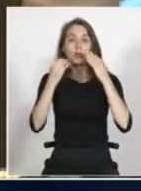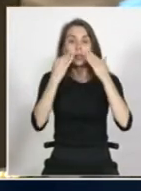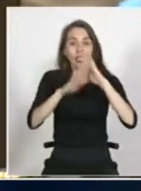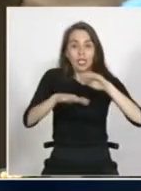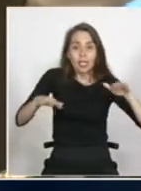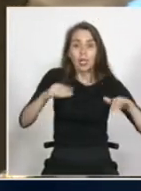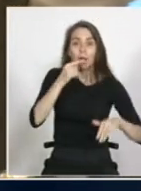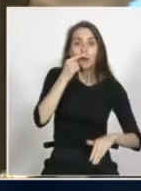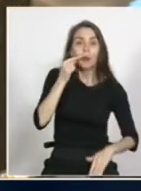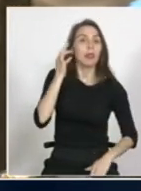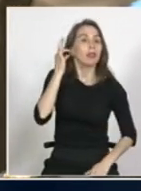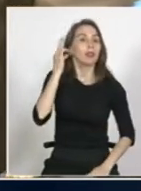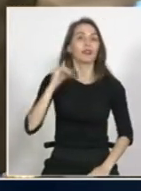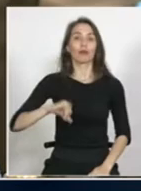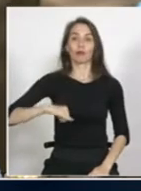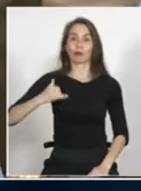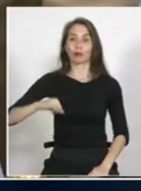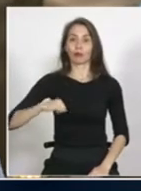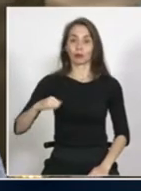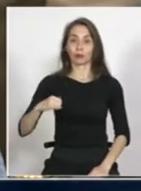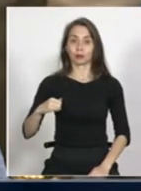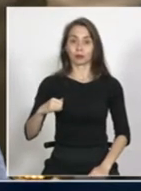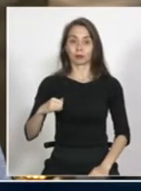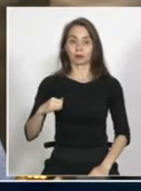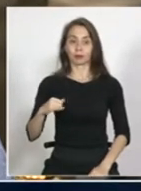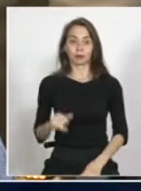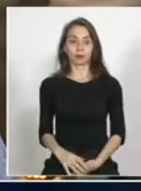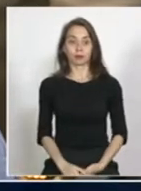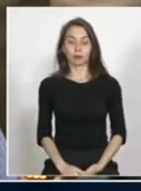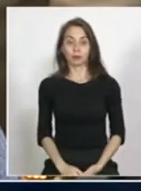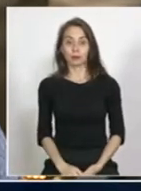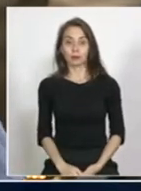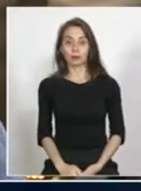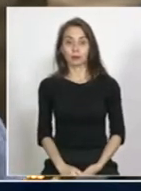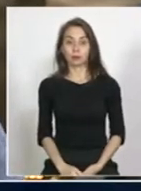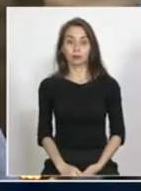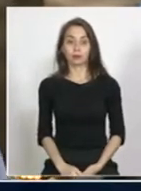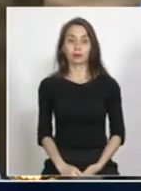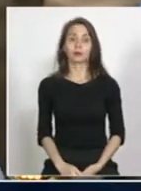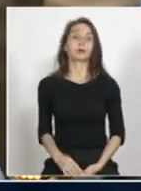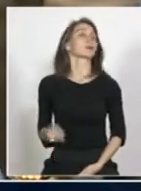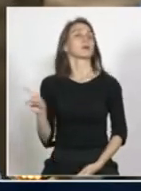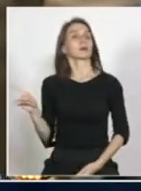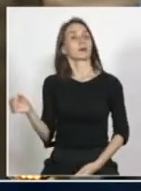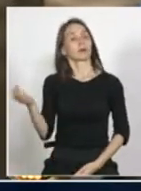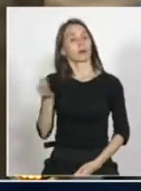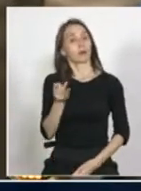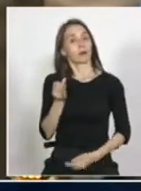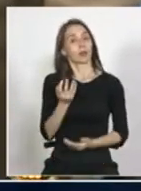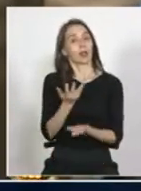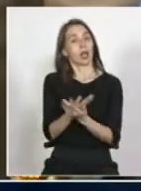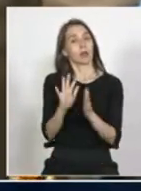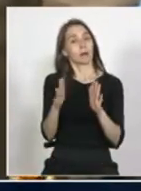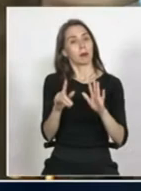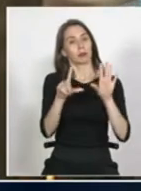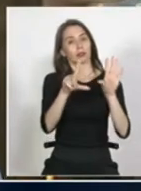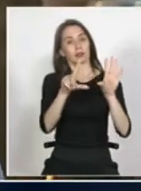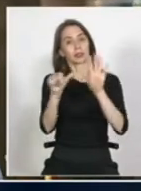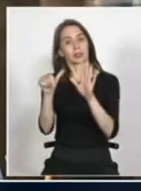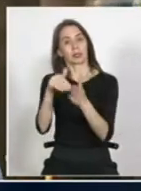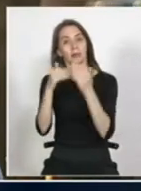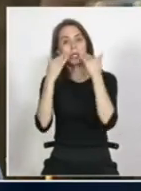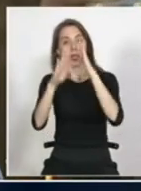niñas y adolescentes que están actualmente en el sistema, tú bien lo decías, son cerca de 76.000,